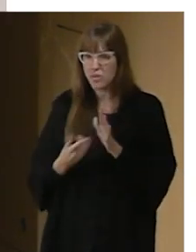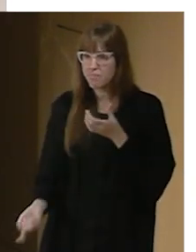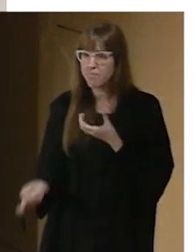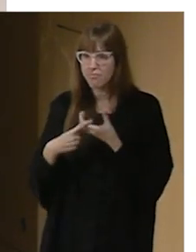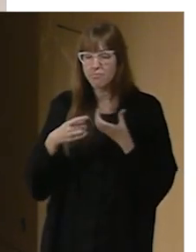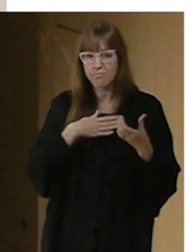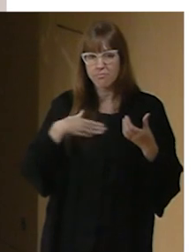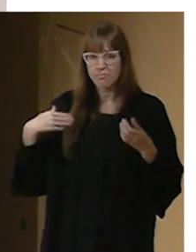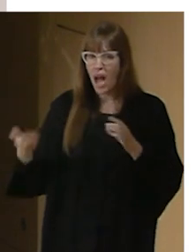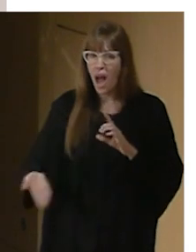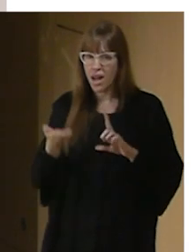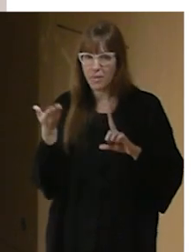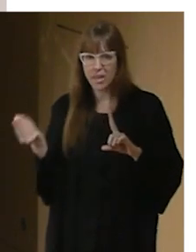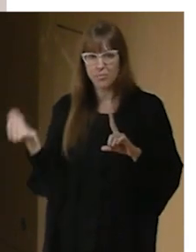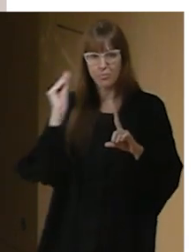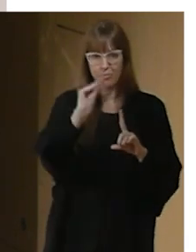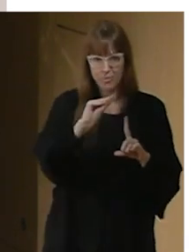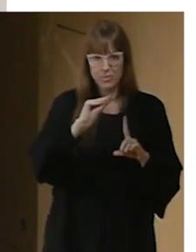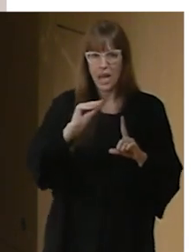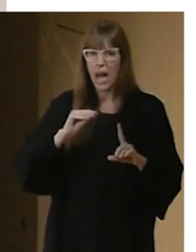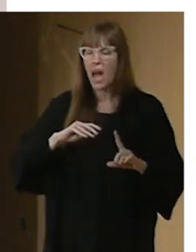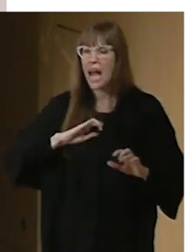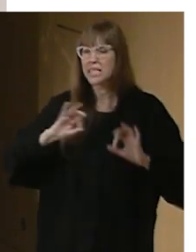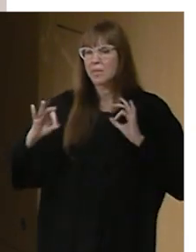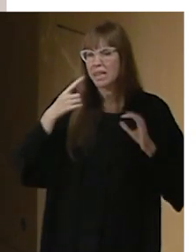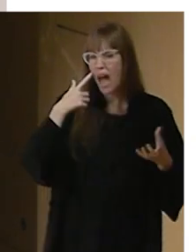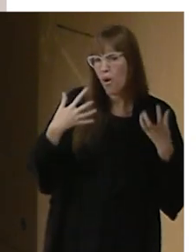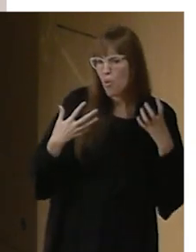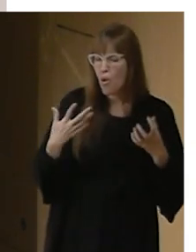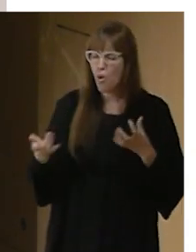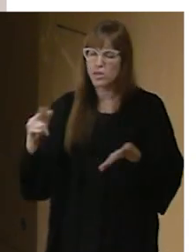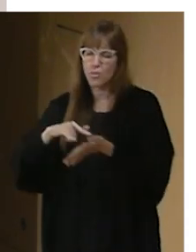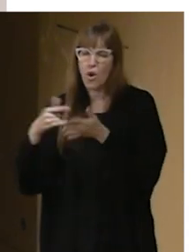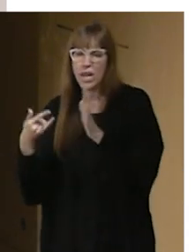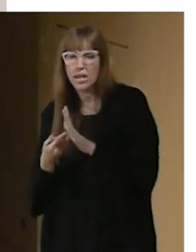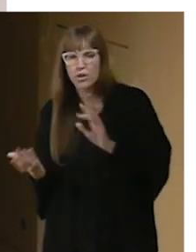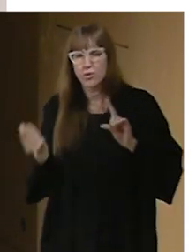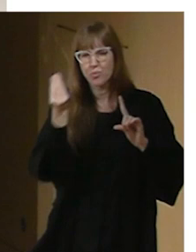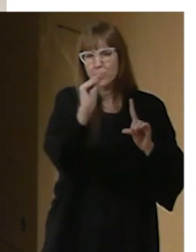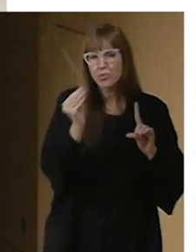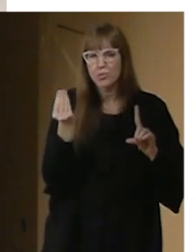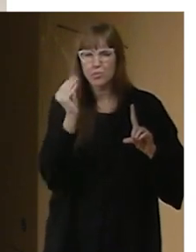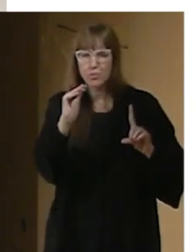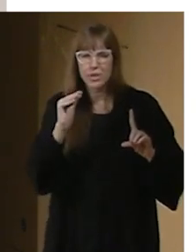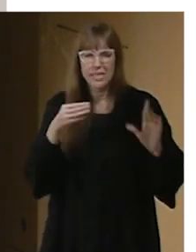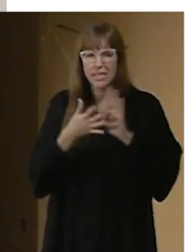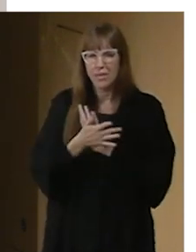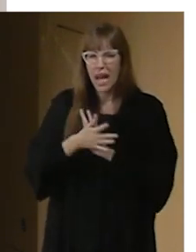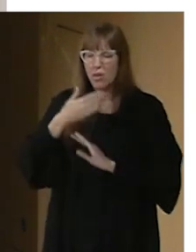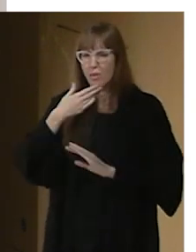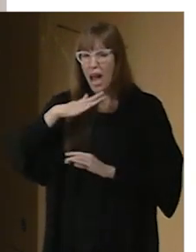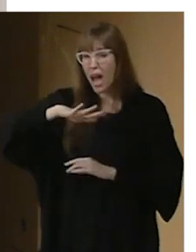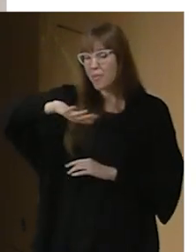subir espectáculos subir sus proyectos un poco como un espacio de reflexión conjunta para